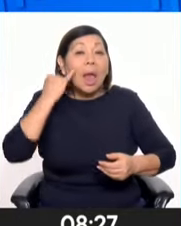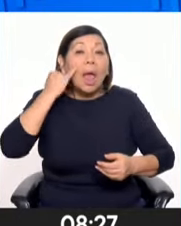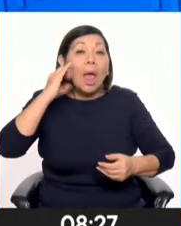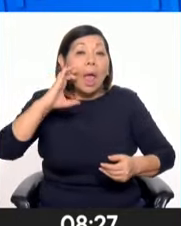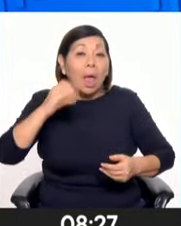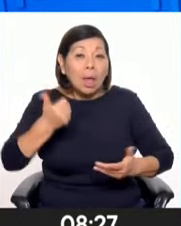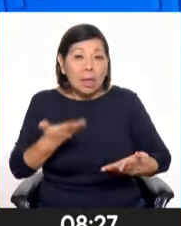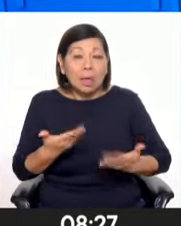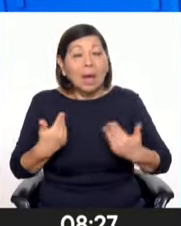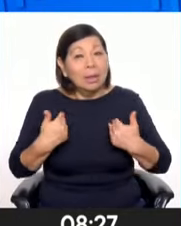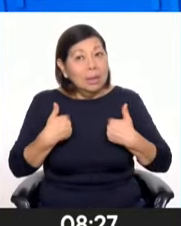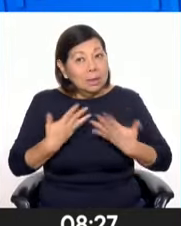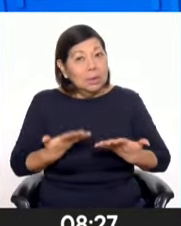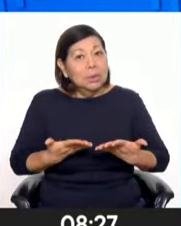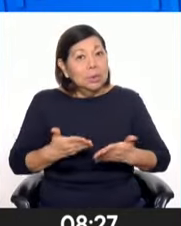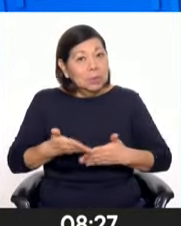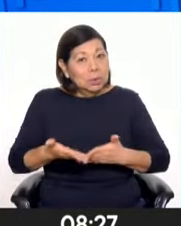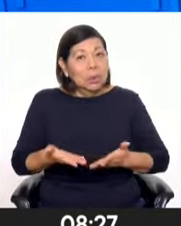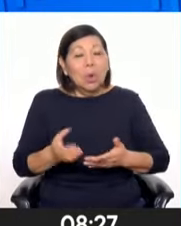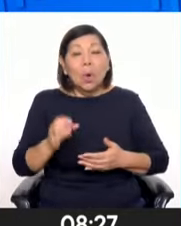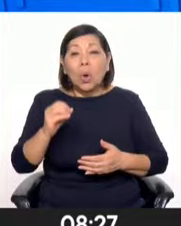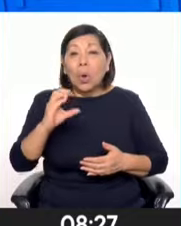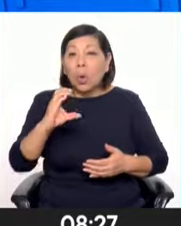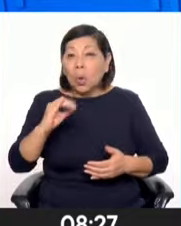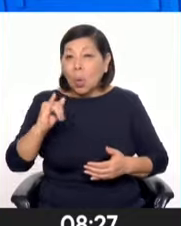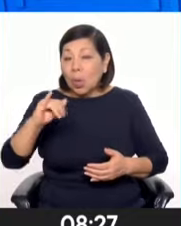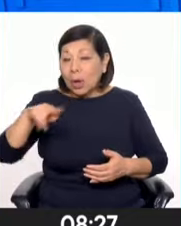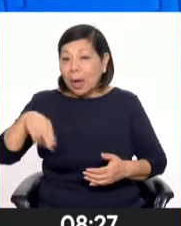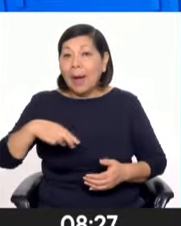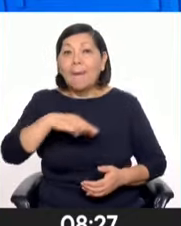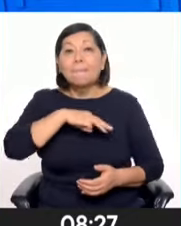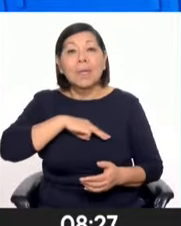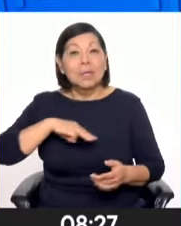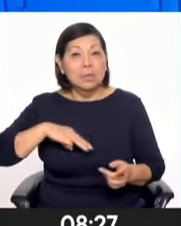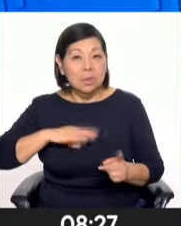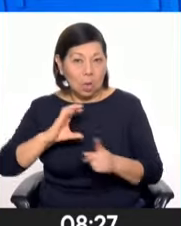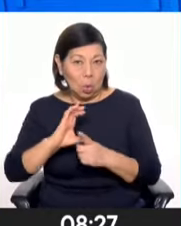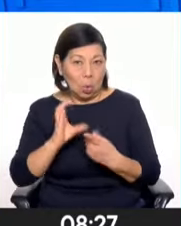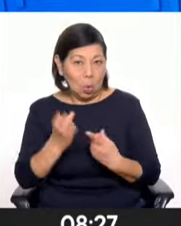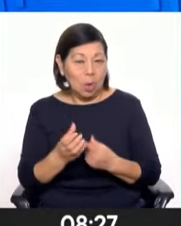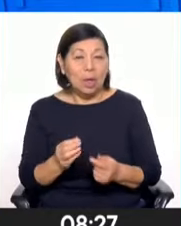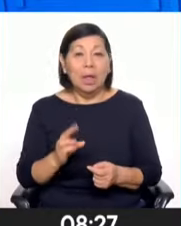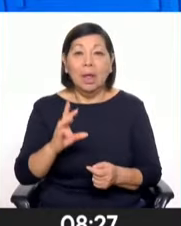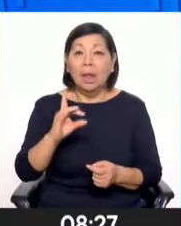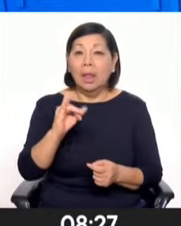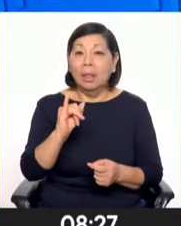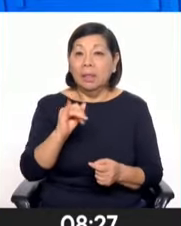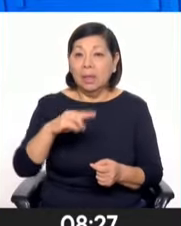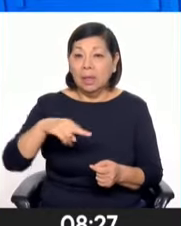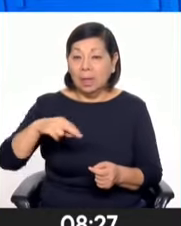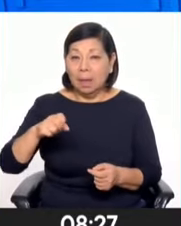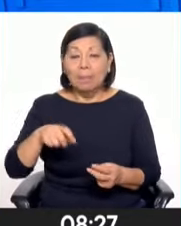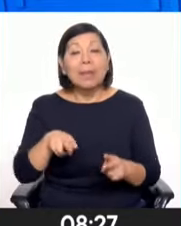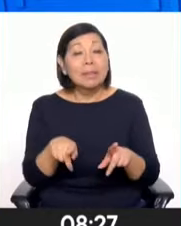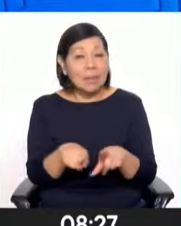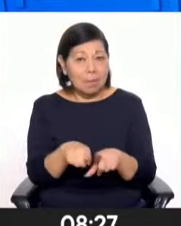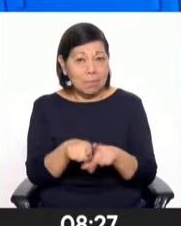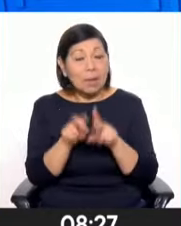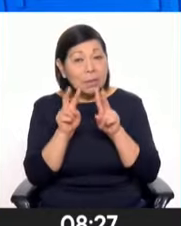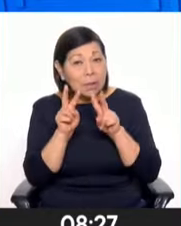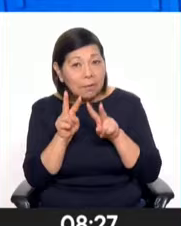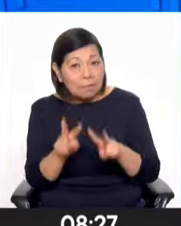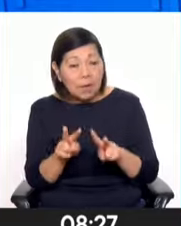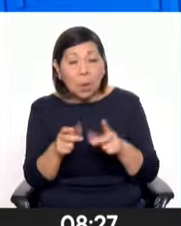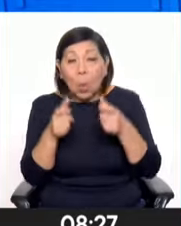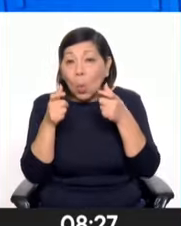tiene esa historia a través de OCUCAGE. A Ministerio de Cultura, a INGEMET, que actualmente es la encargada de velar